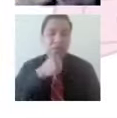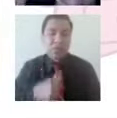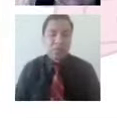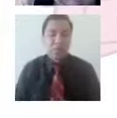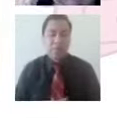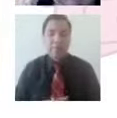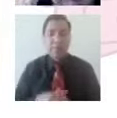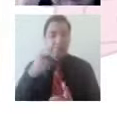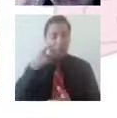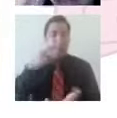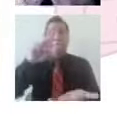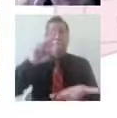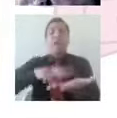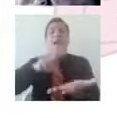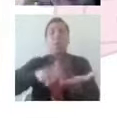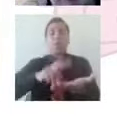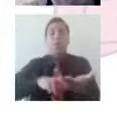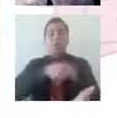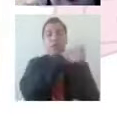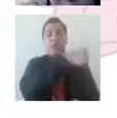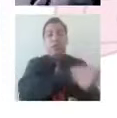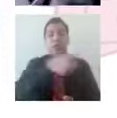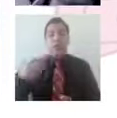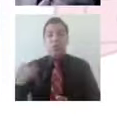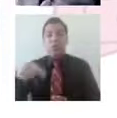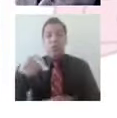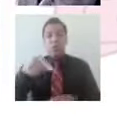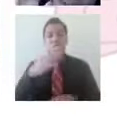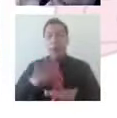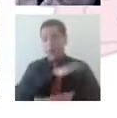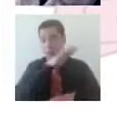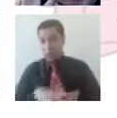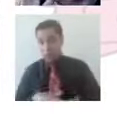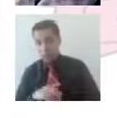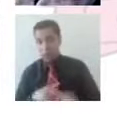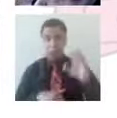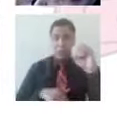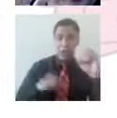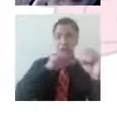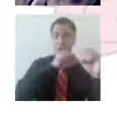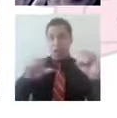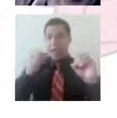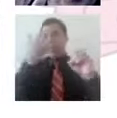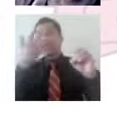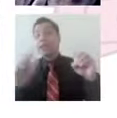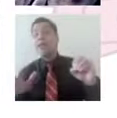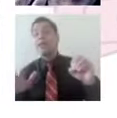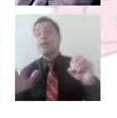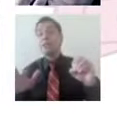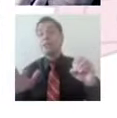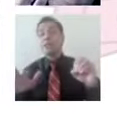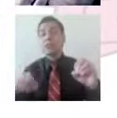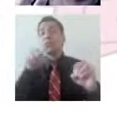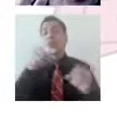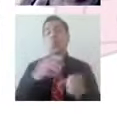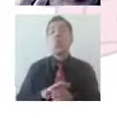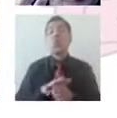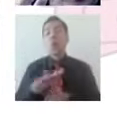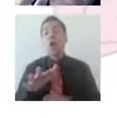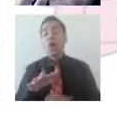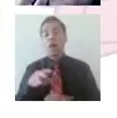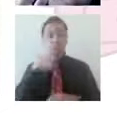del 0 al 10, ¿qué número le pondrían? Ah, pues yo le pondría 10 a esta parte de trabajo. Pero en